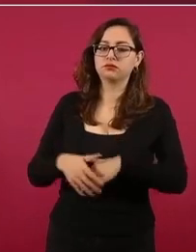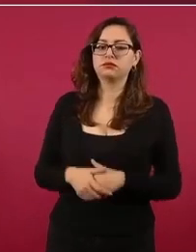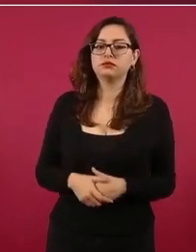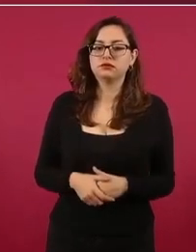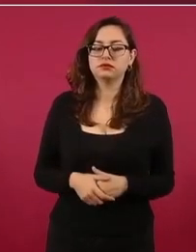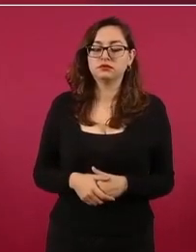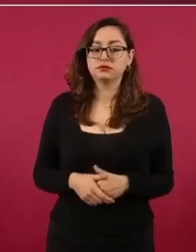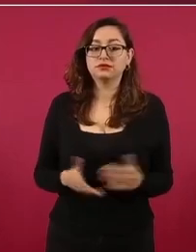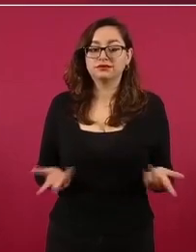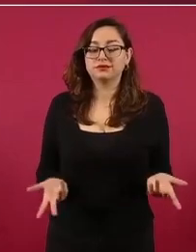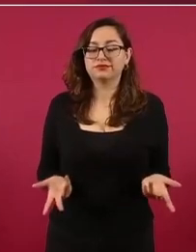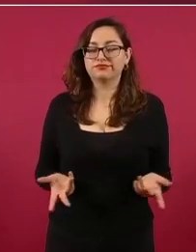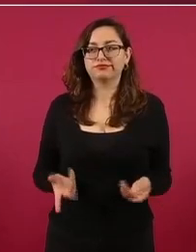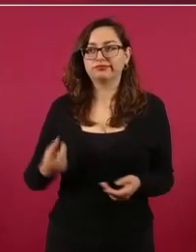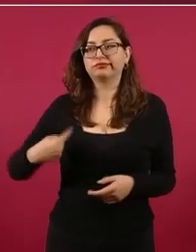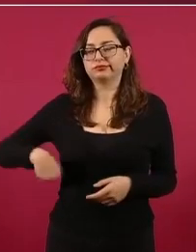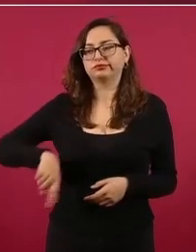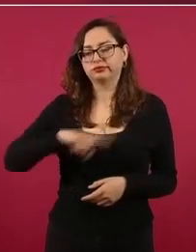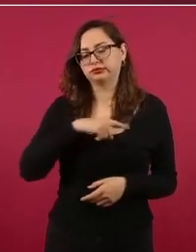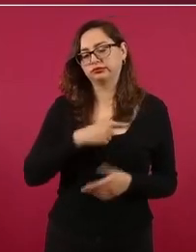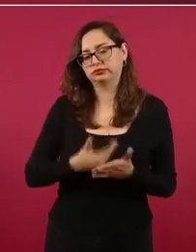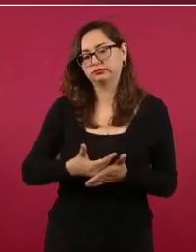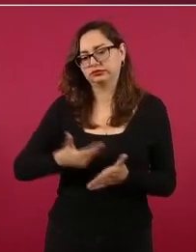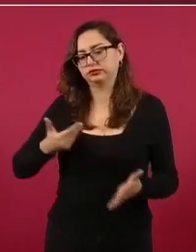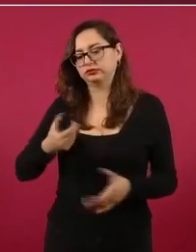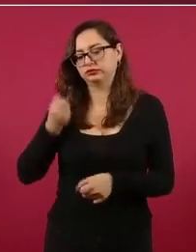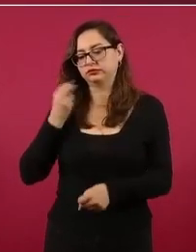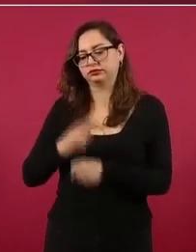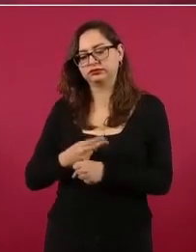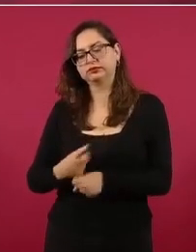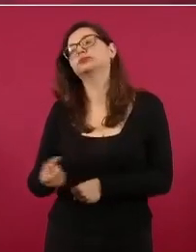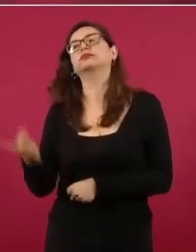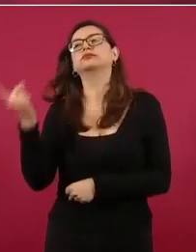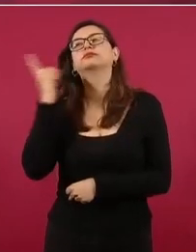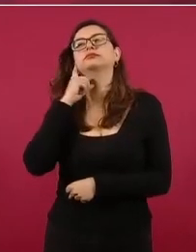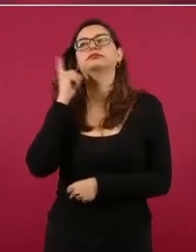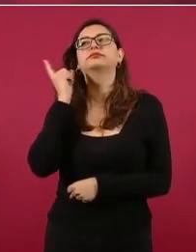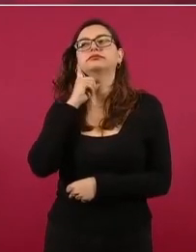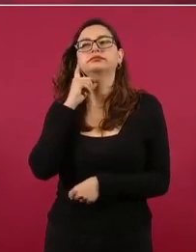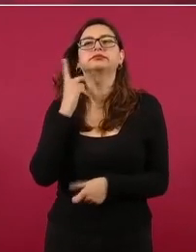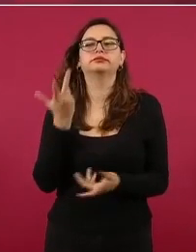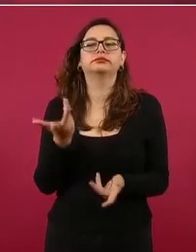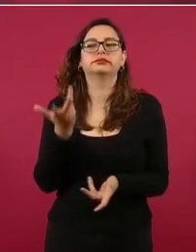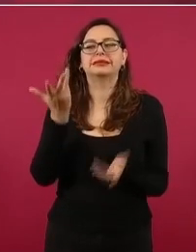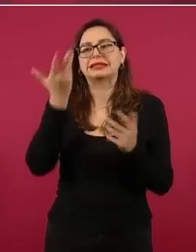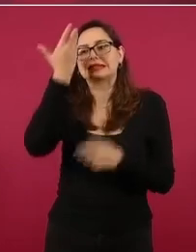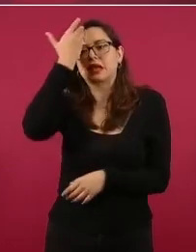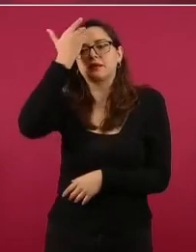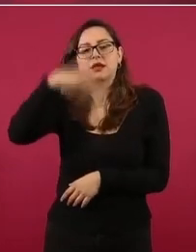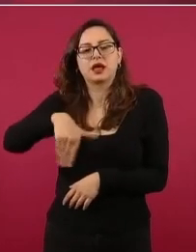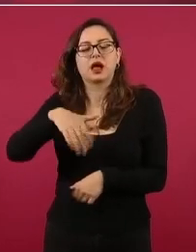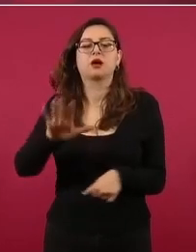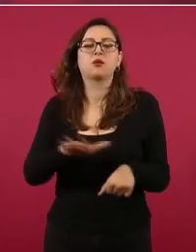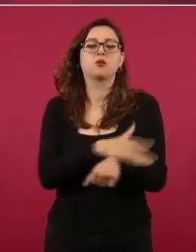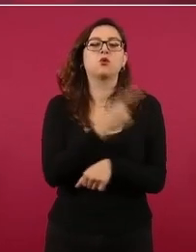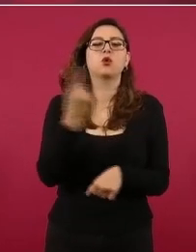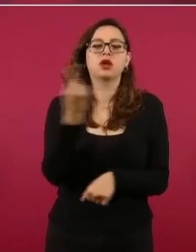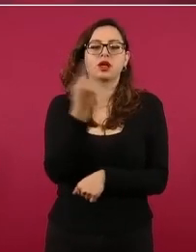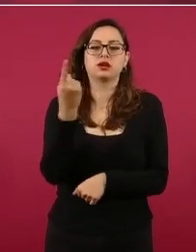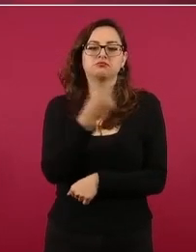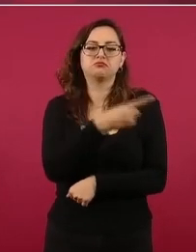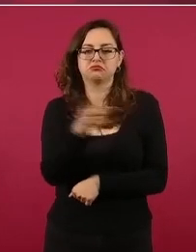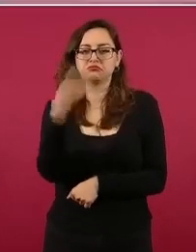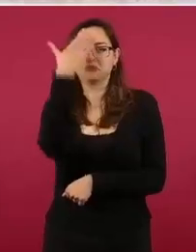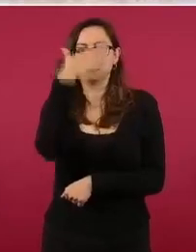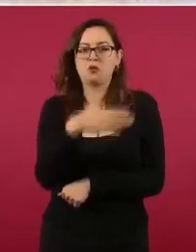enteramos desde temprano, porque los lunes asiste la jefa de gobierno a la